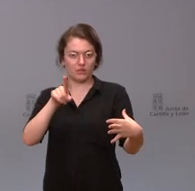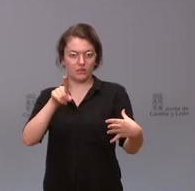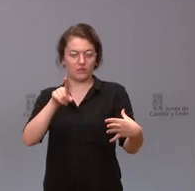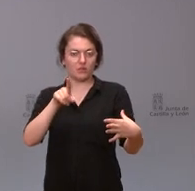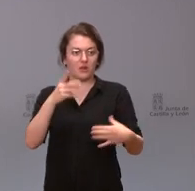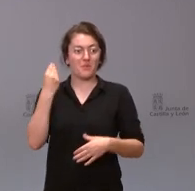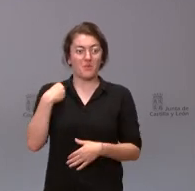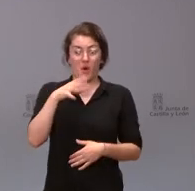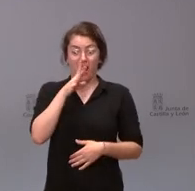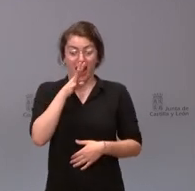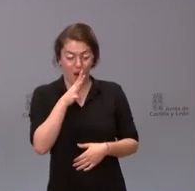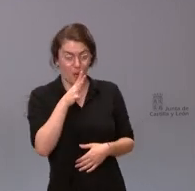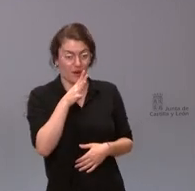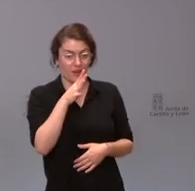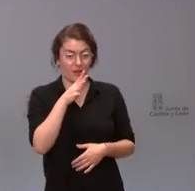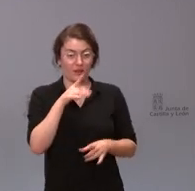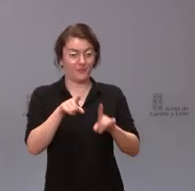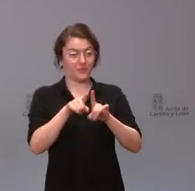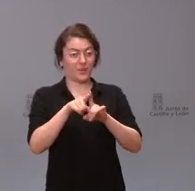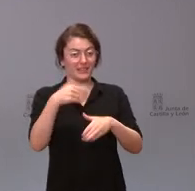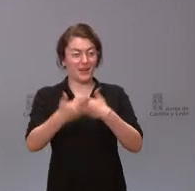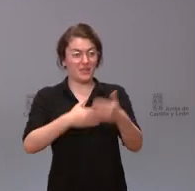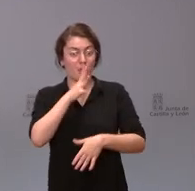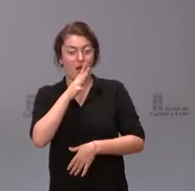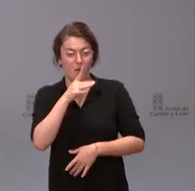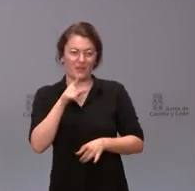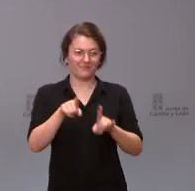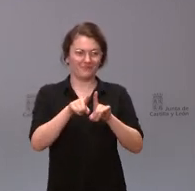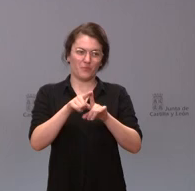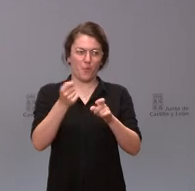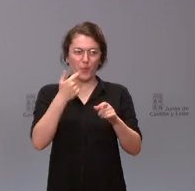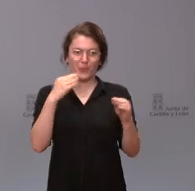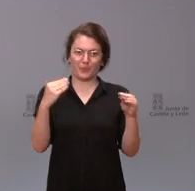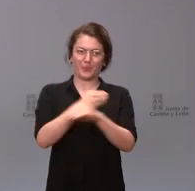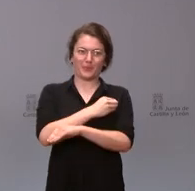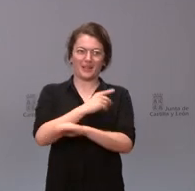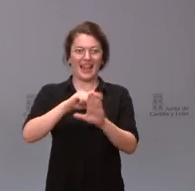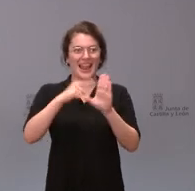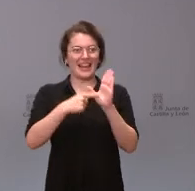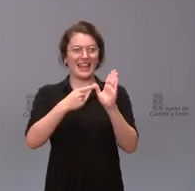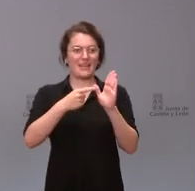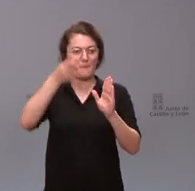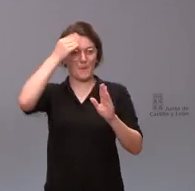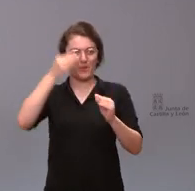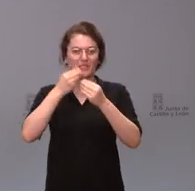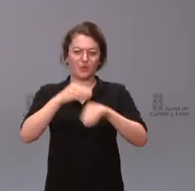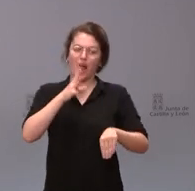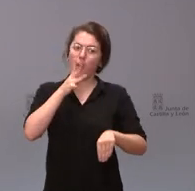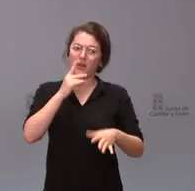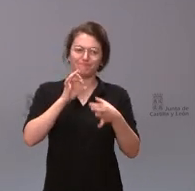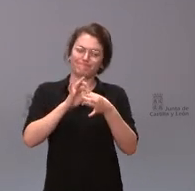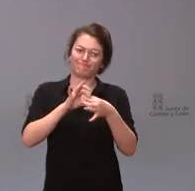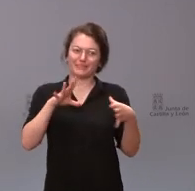está claro de lo que está siendo la tramitación actual de esa ley de memoria histórica donde se parte